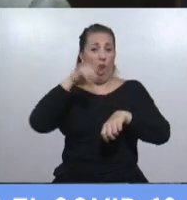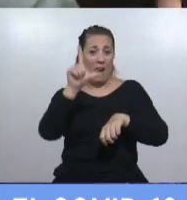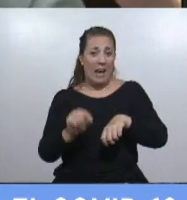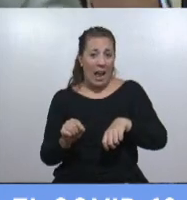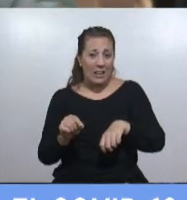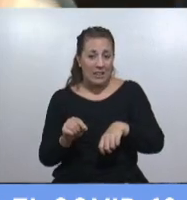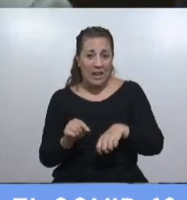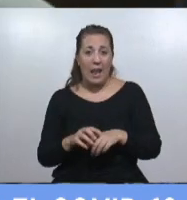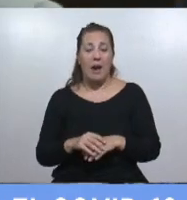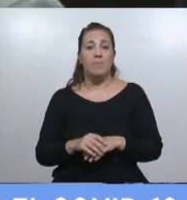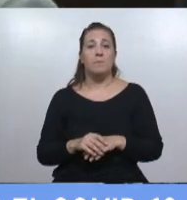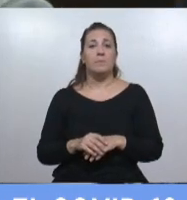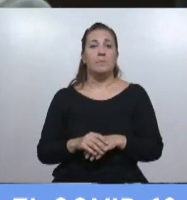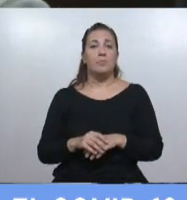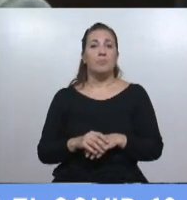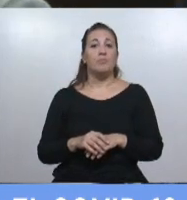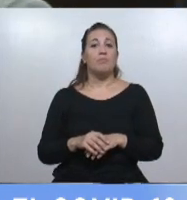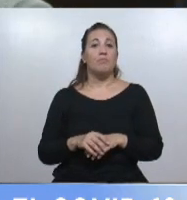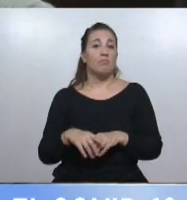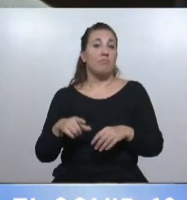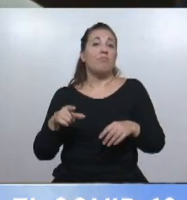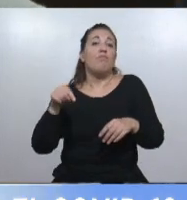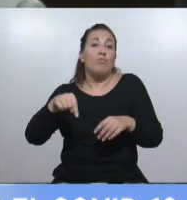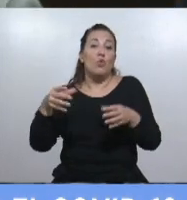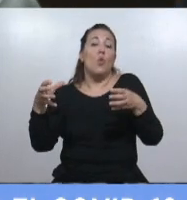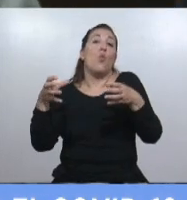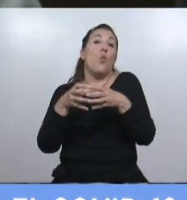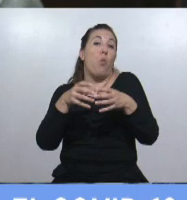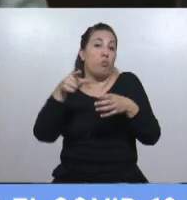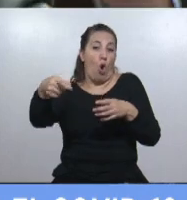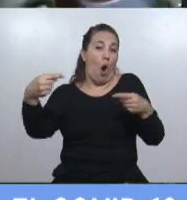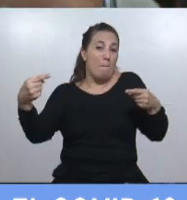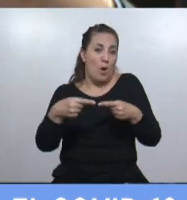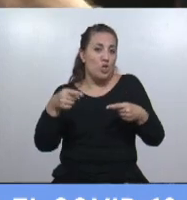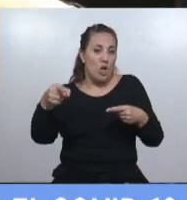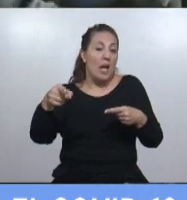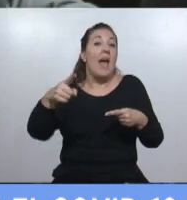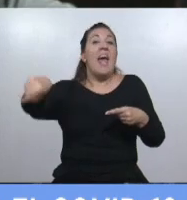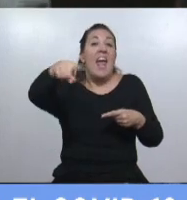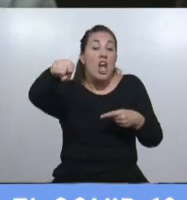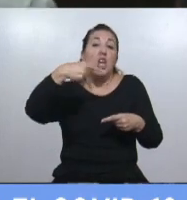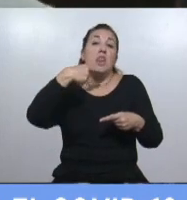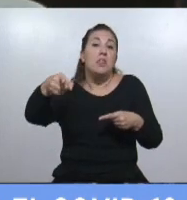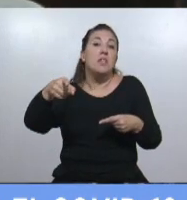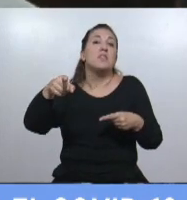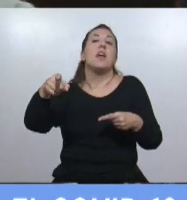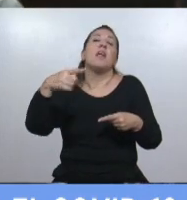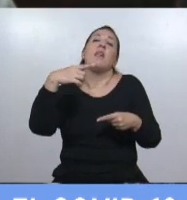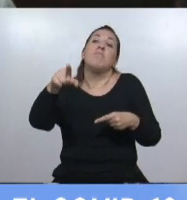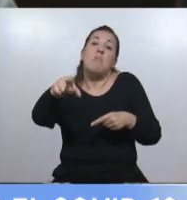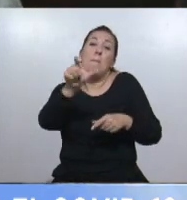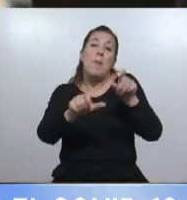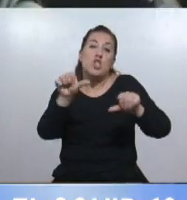los de... el proyecto político que hoy hizo oposición, deberían, para ellos, deberían estar lavando los platos.